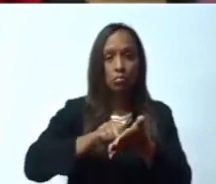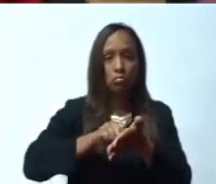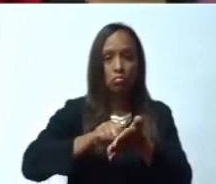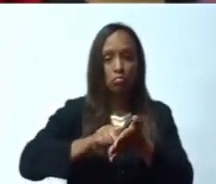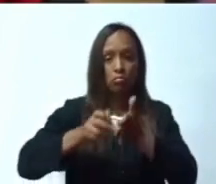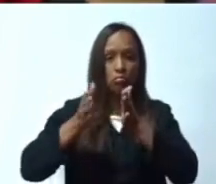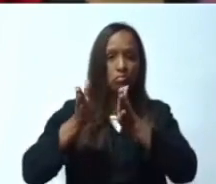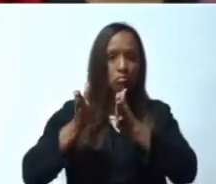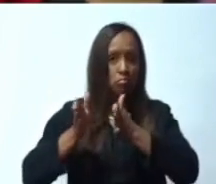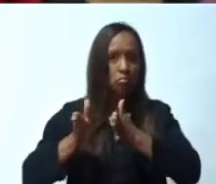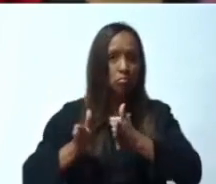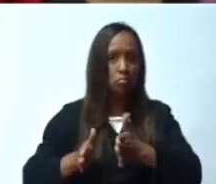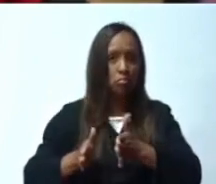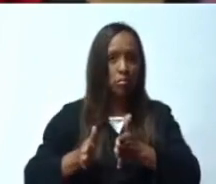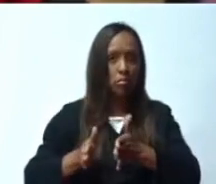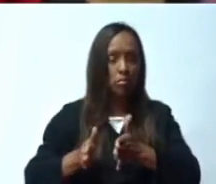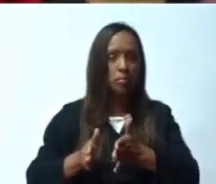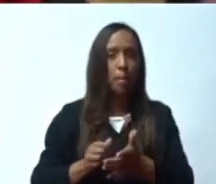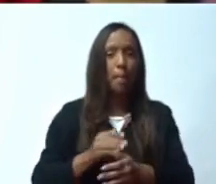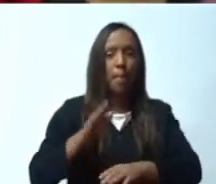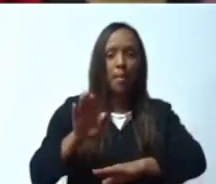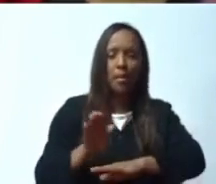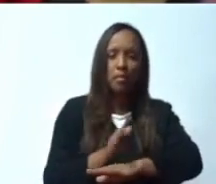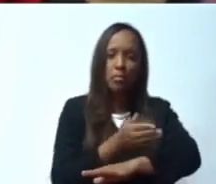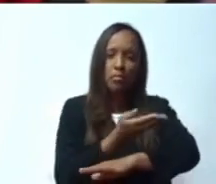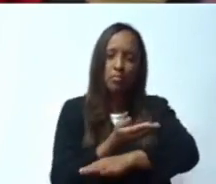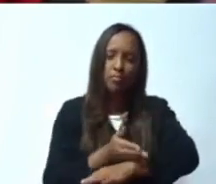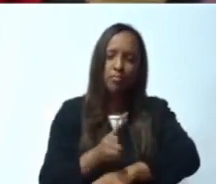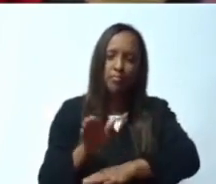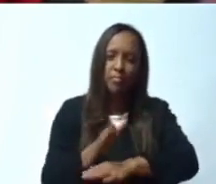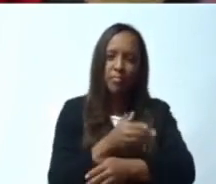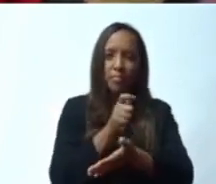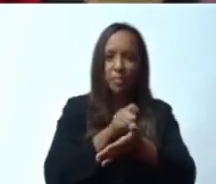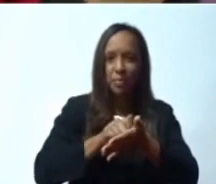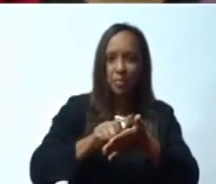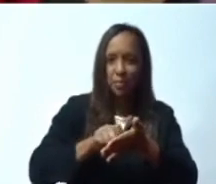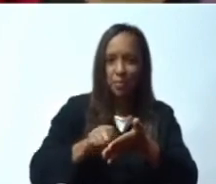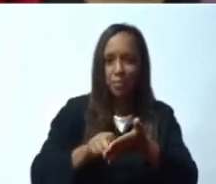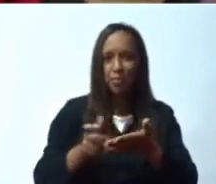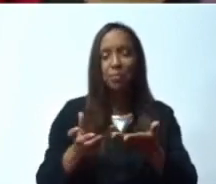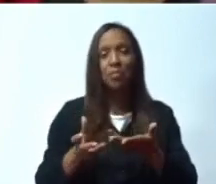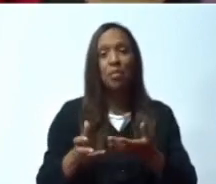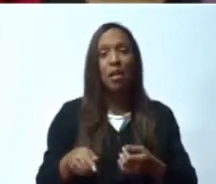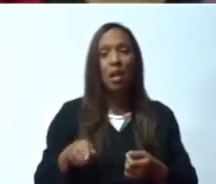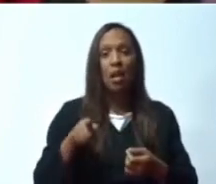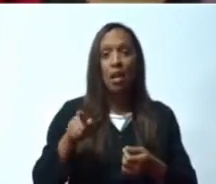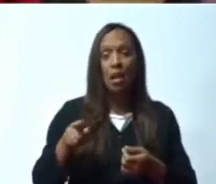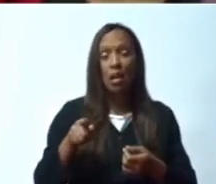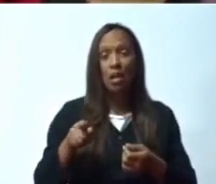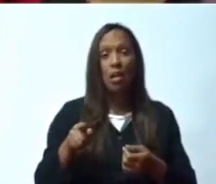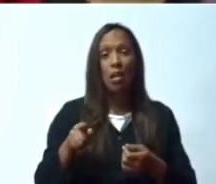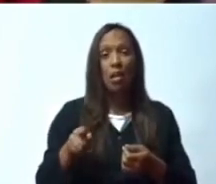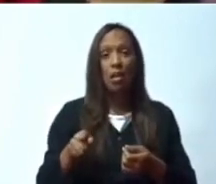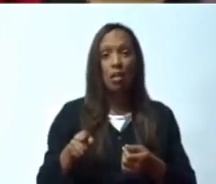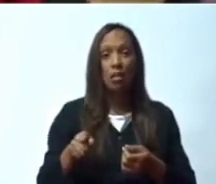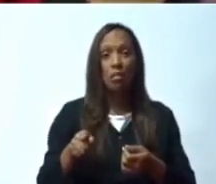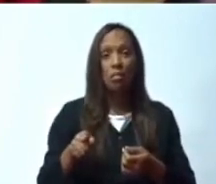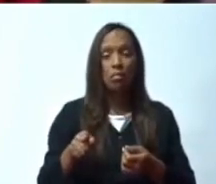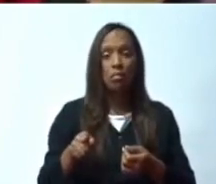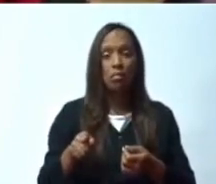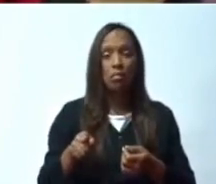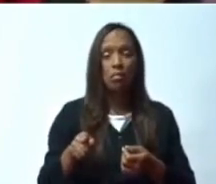un ensayista, narrador, guionista. Ha recibido condecoración no solamente